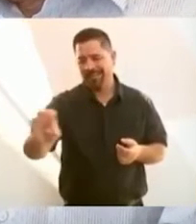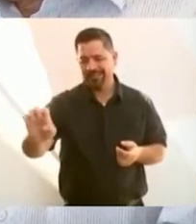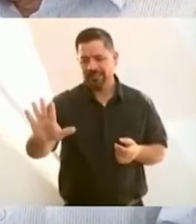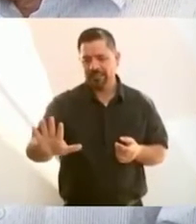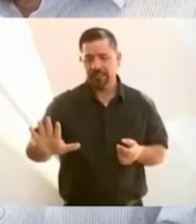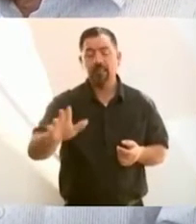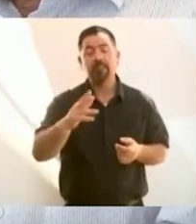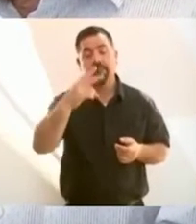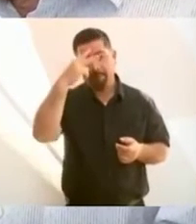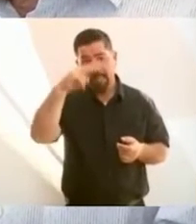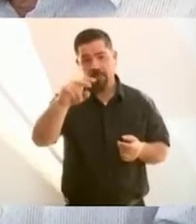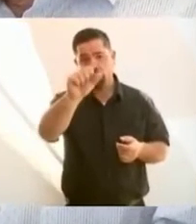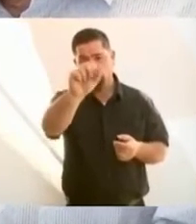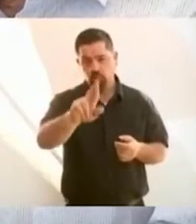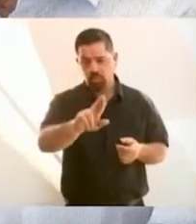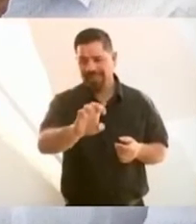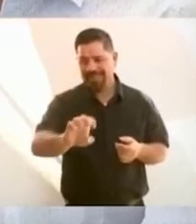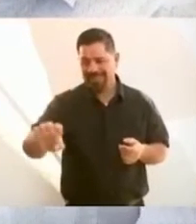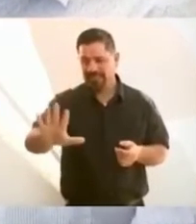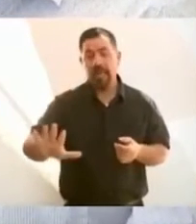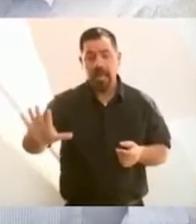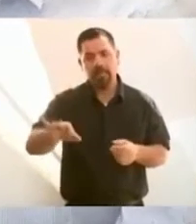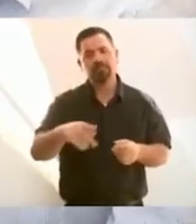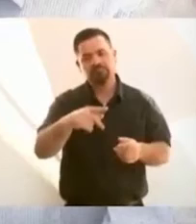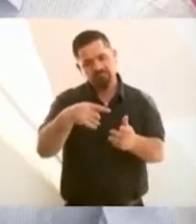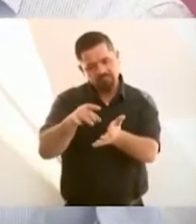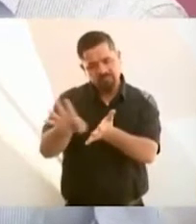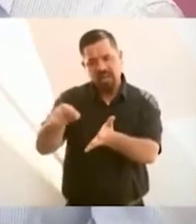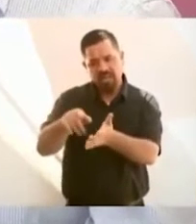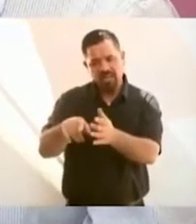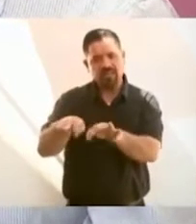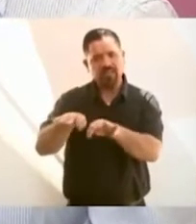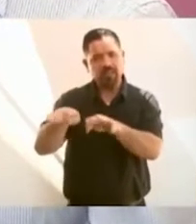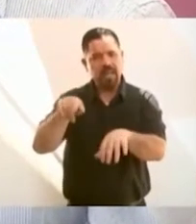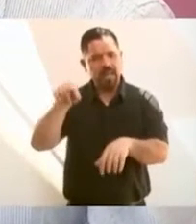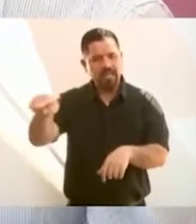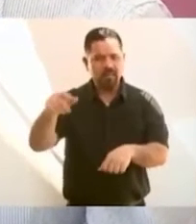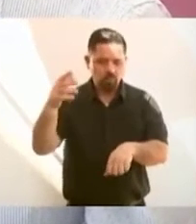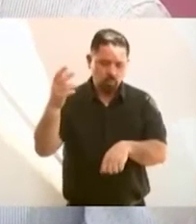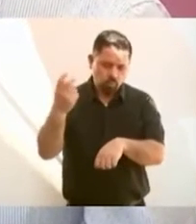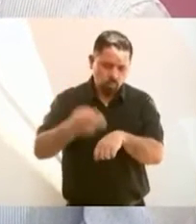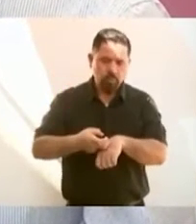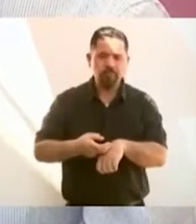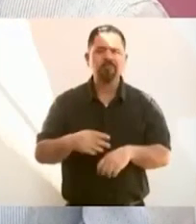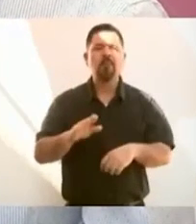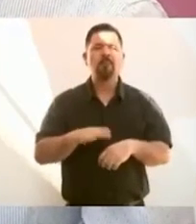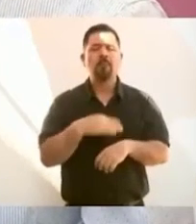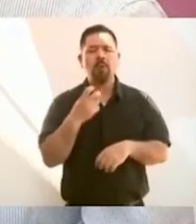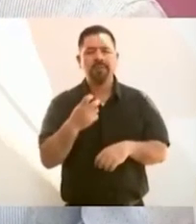vamos a llevar a cabo este acto.